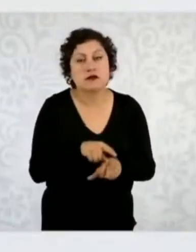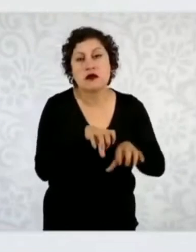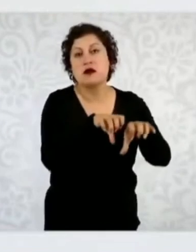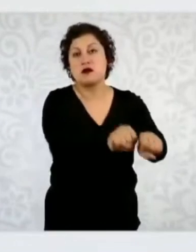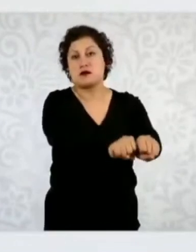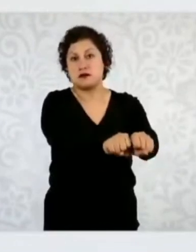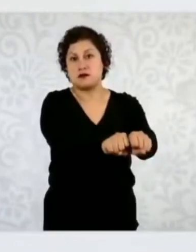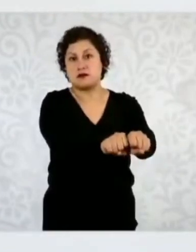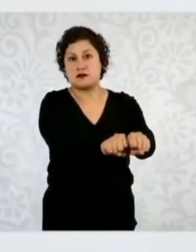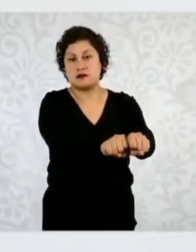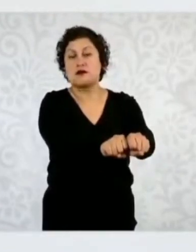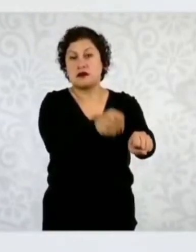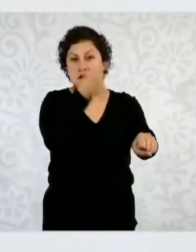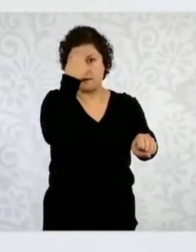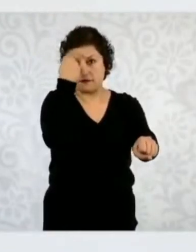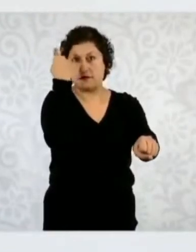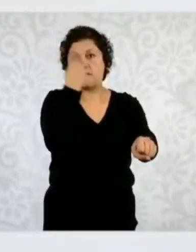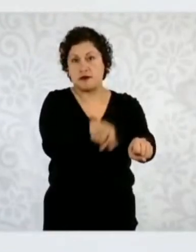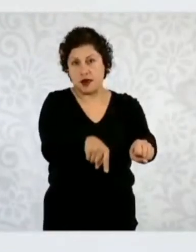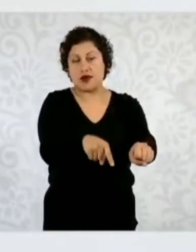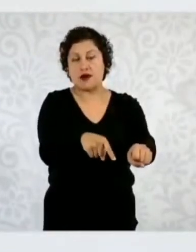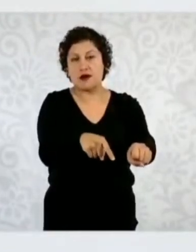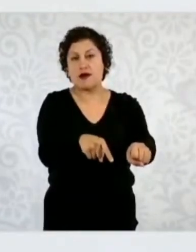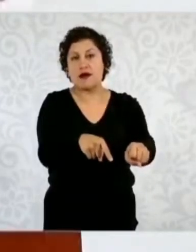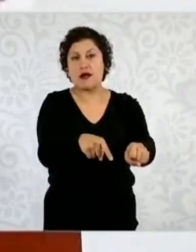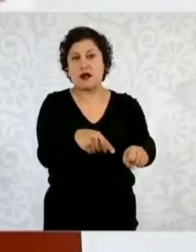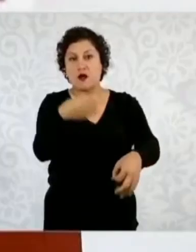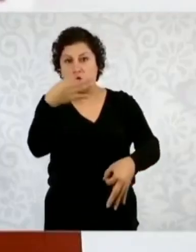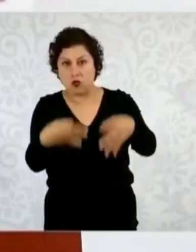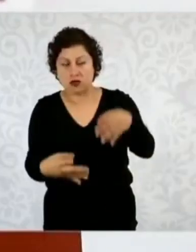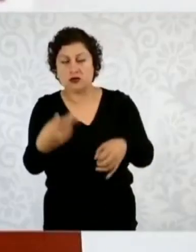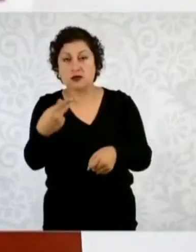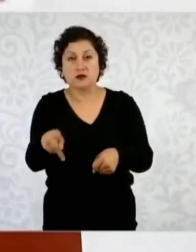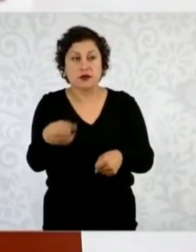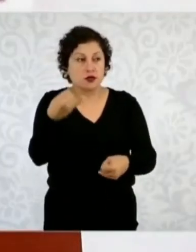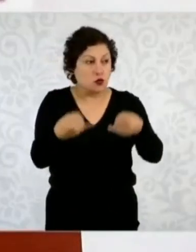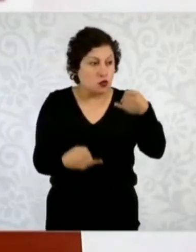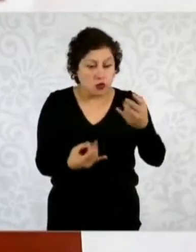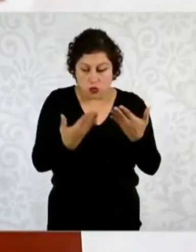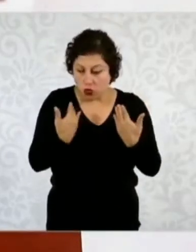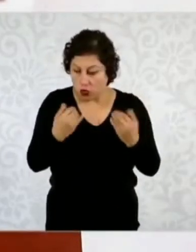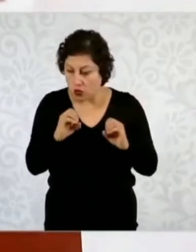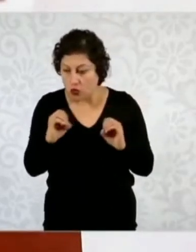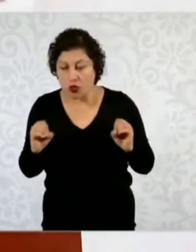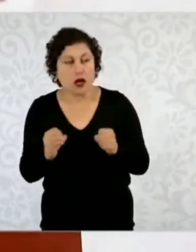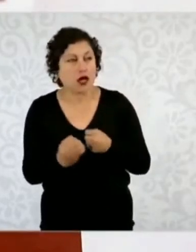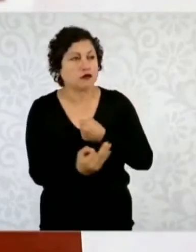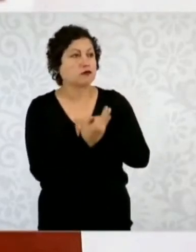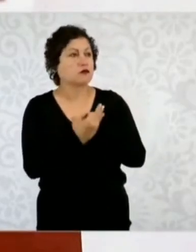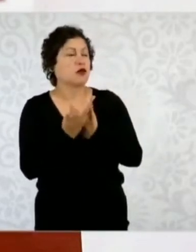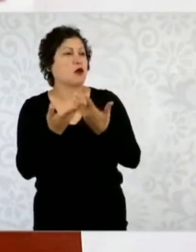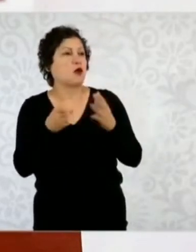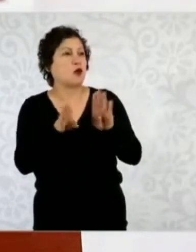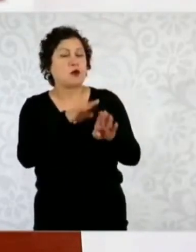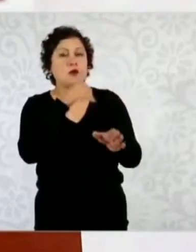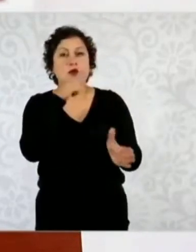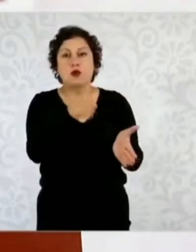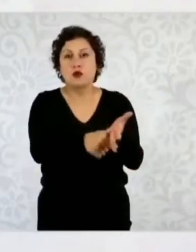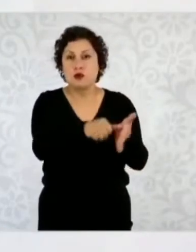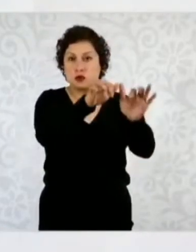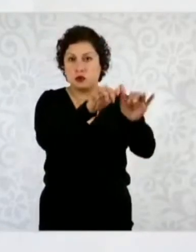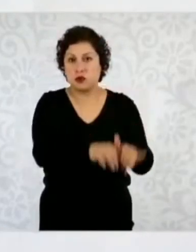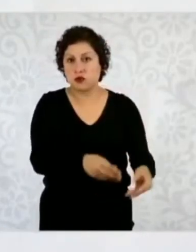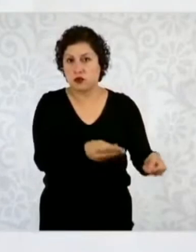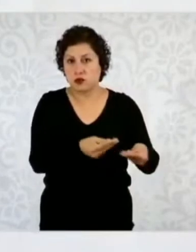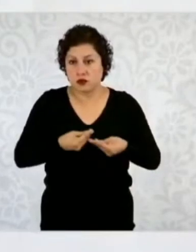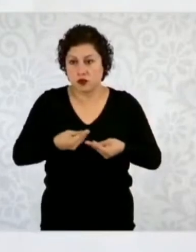pero aparte de que están en